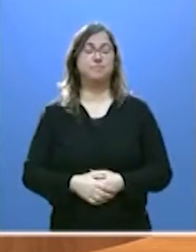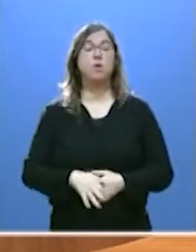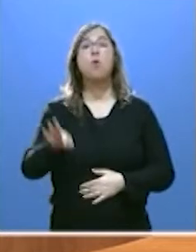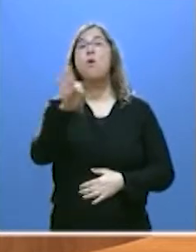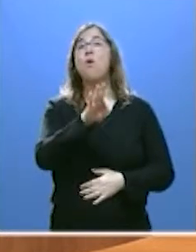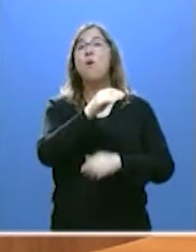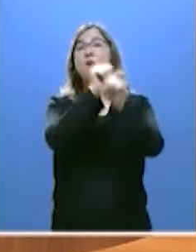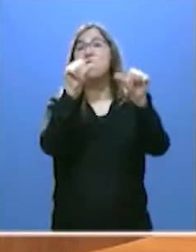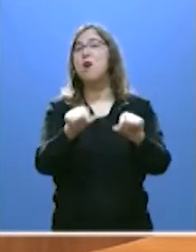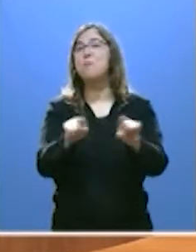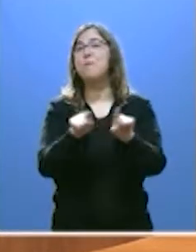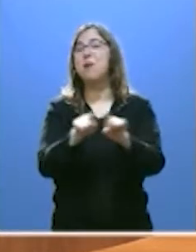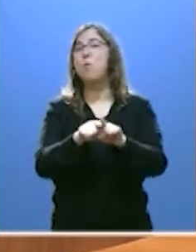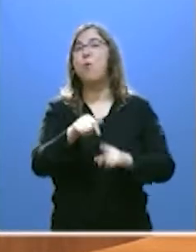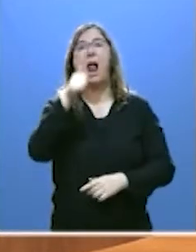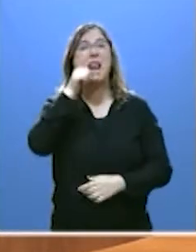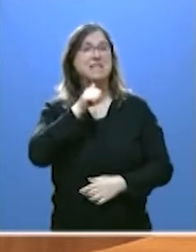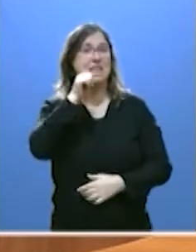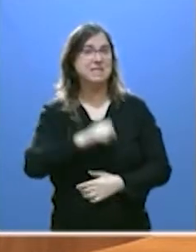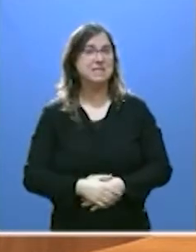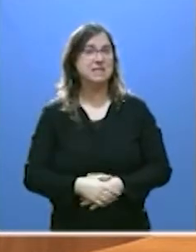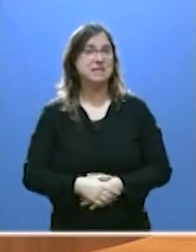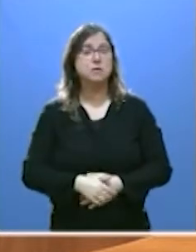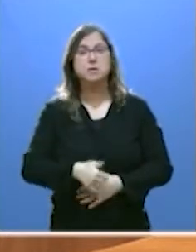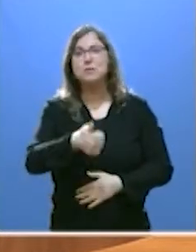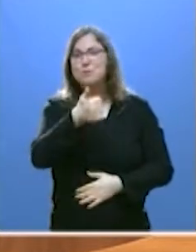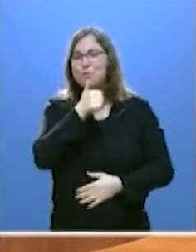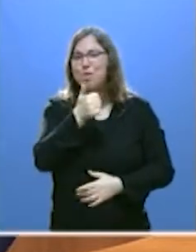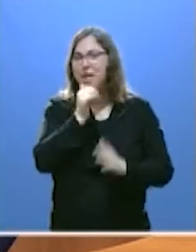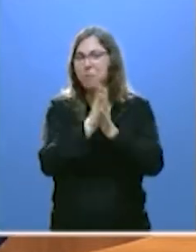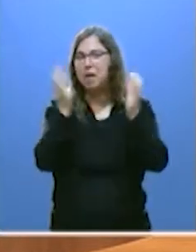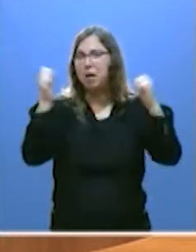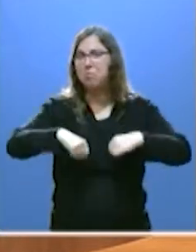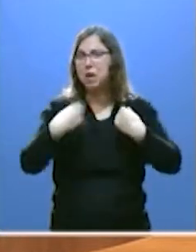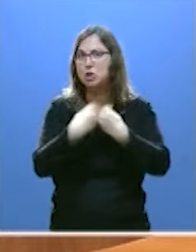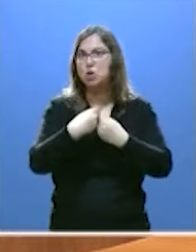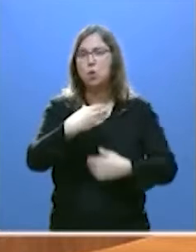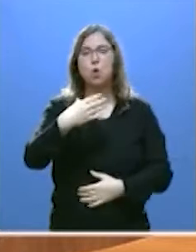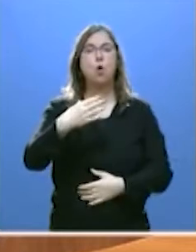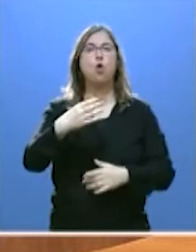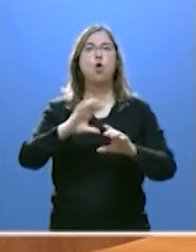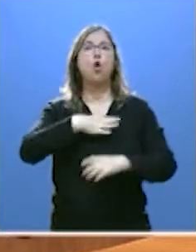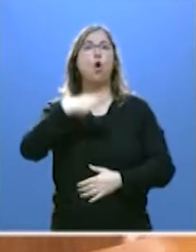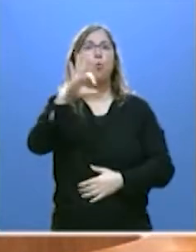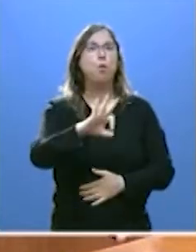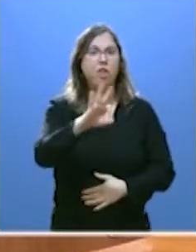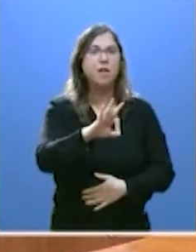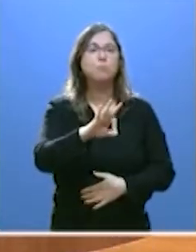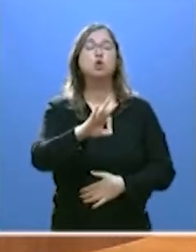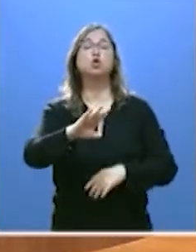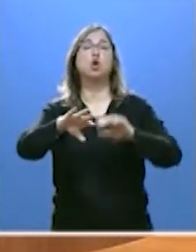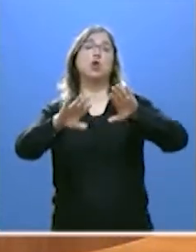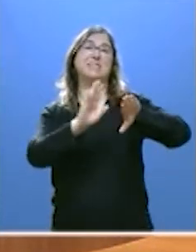Sánchez. A día de hoy todavía no conocemos sus pactos con Podemos, con Esquerra o con Bildu.